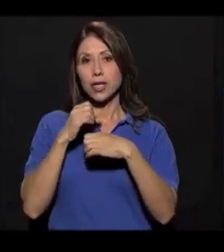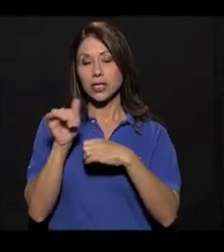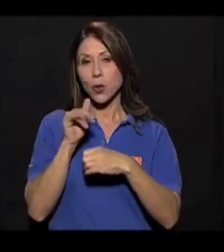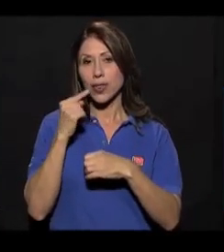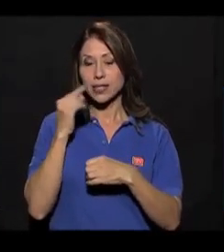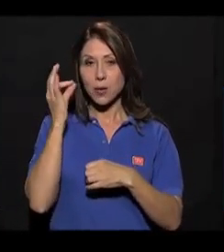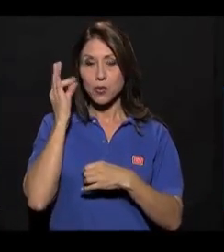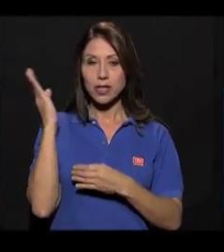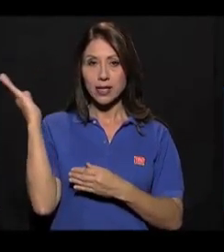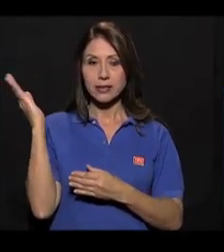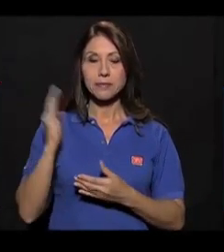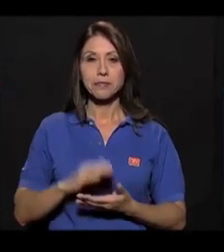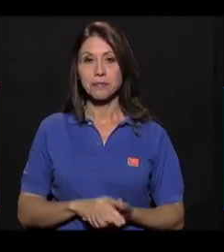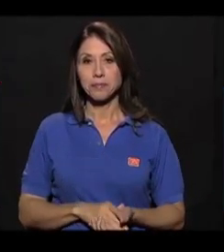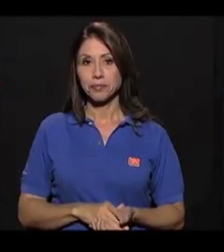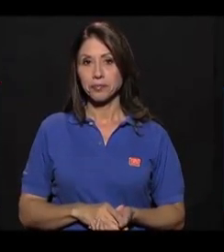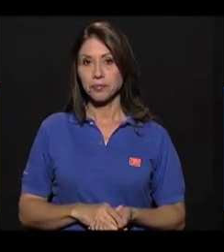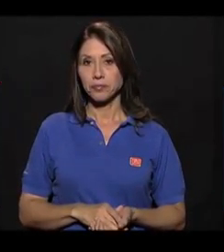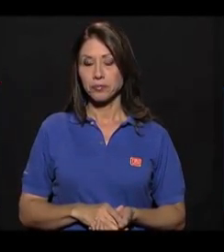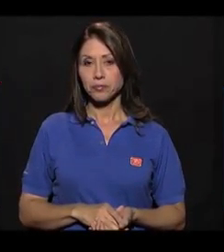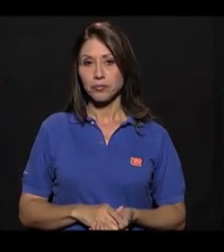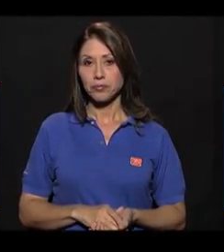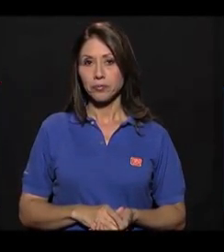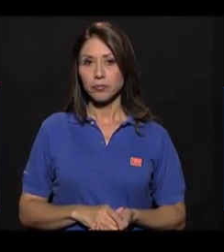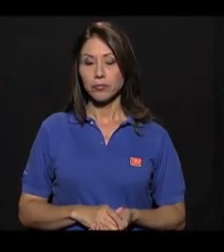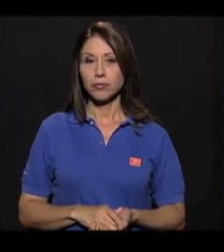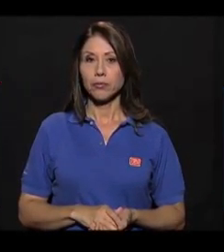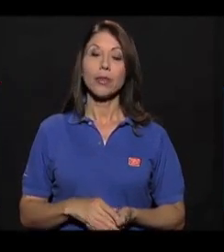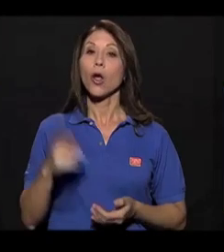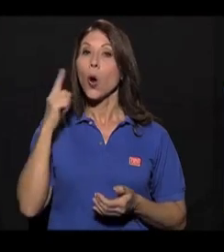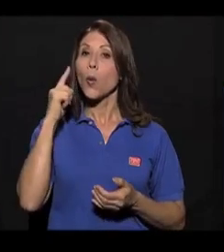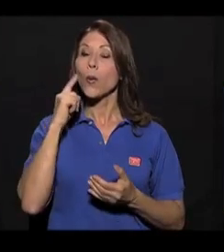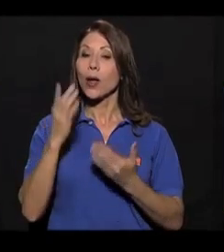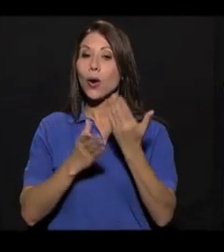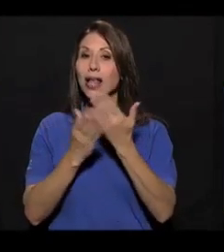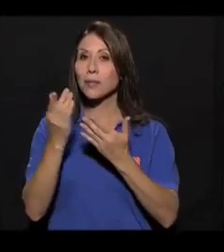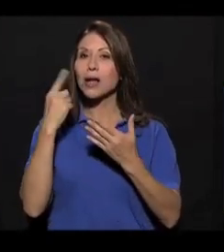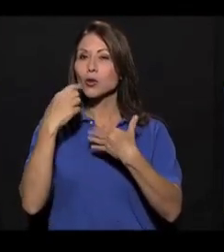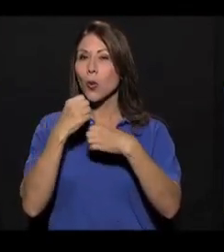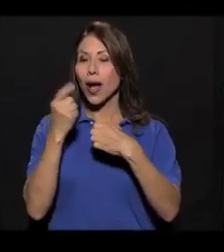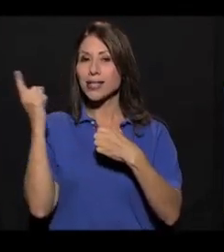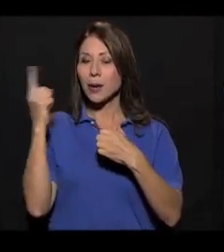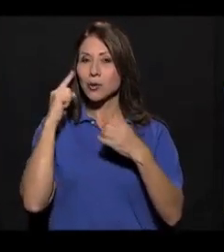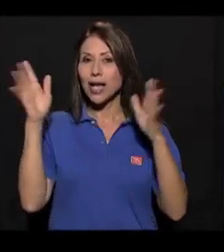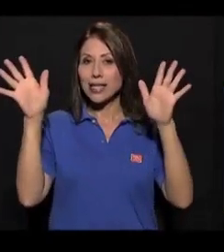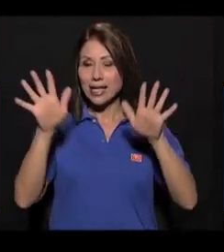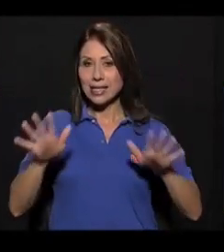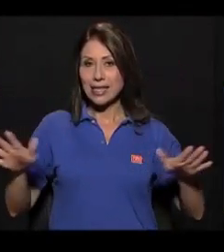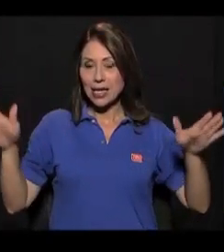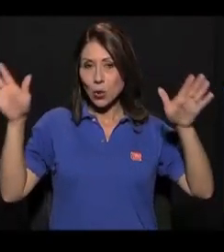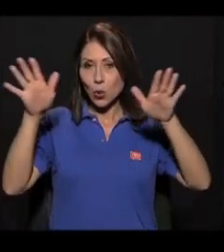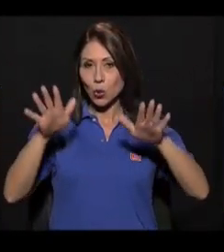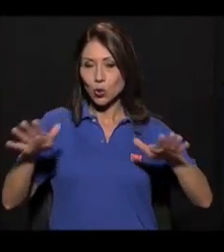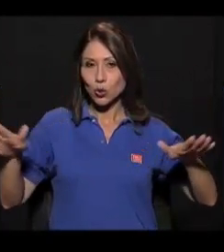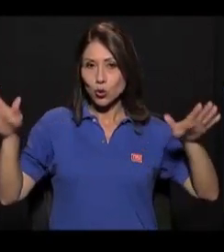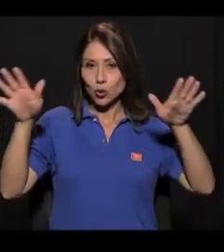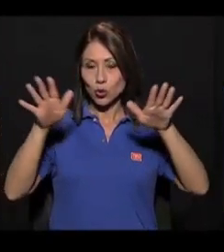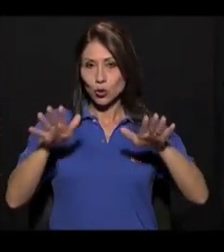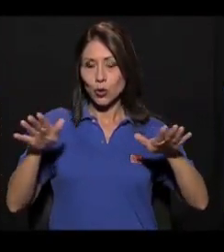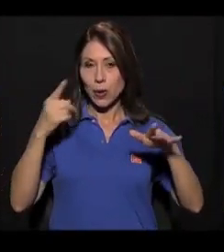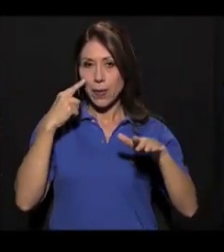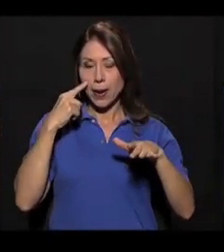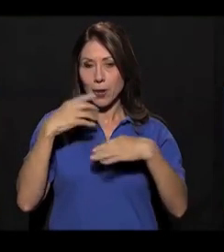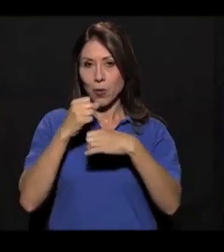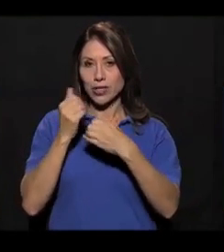Vamos a llevar las manos a nivel de la cadera. Subimos los brazos y hacemos círculos con las manos. Subimos y hacemos